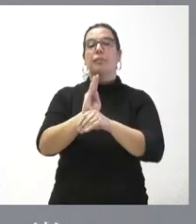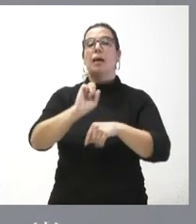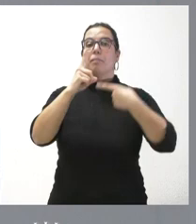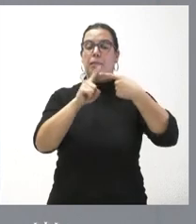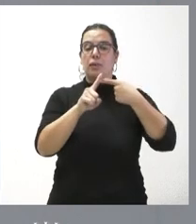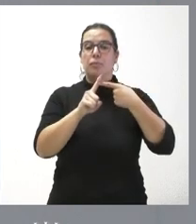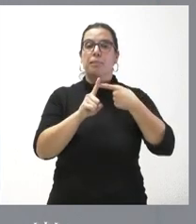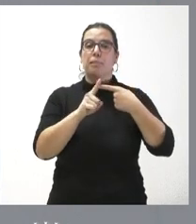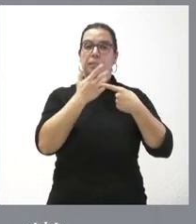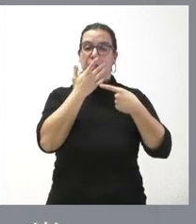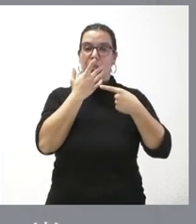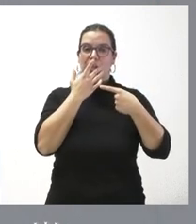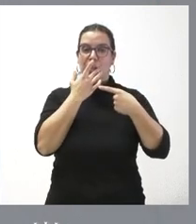lugar,